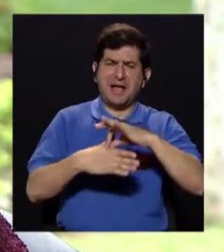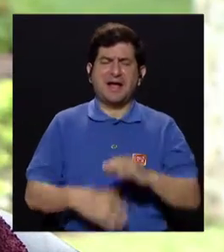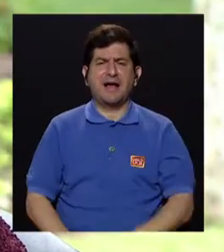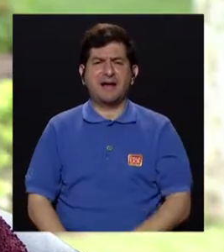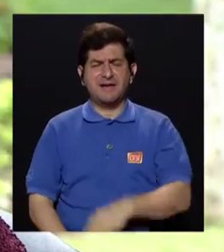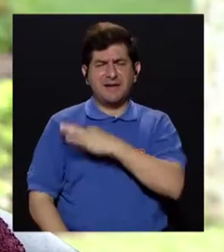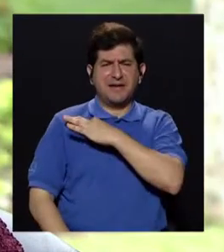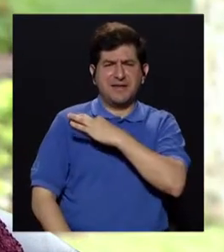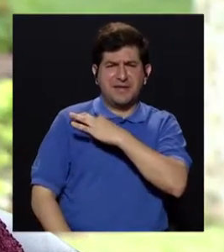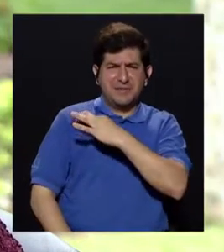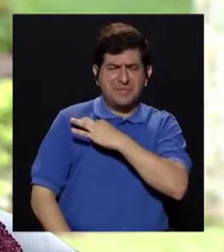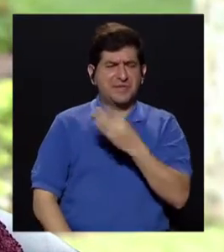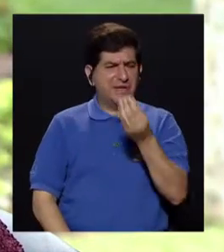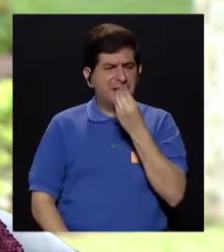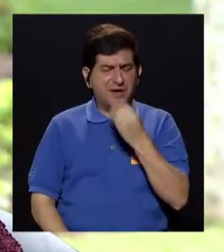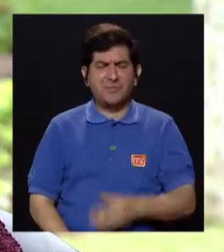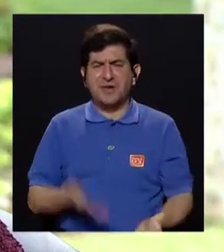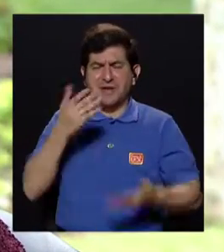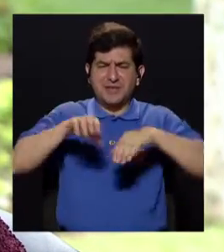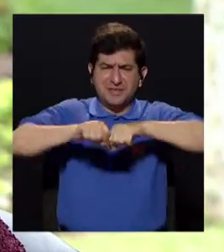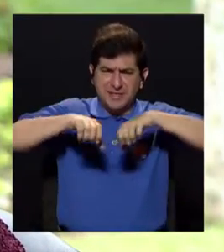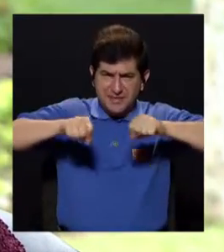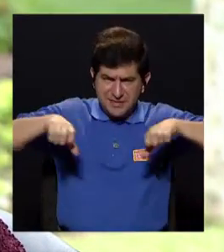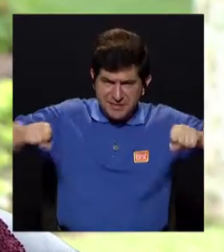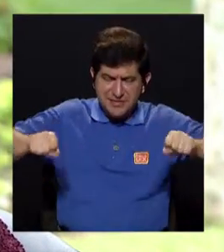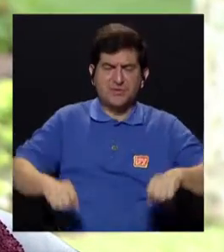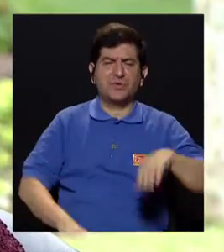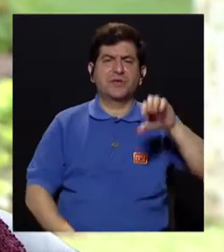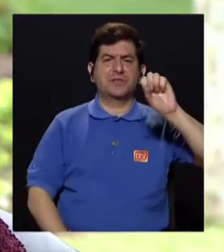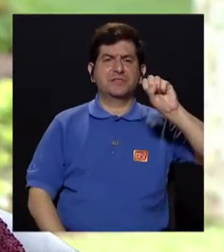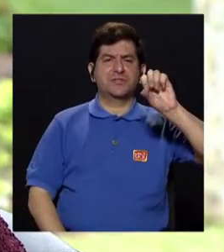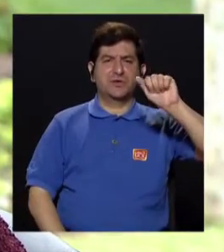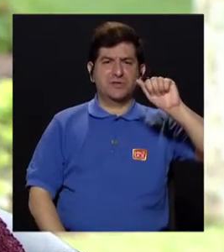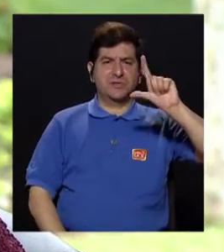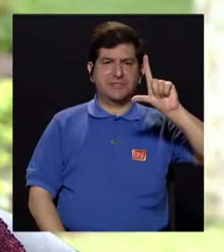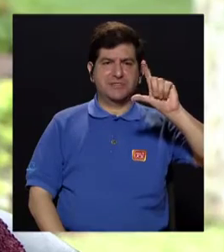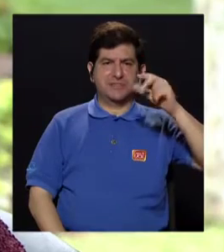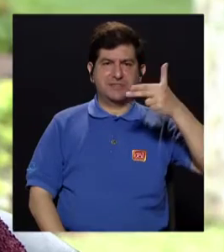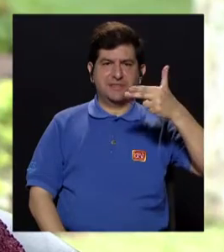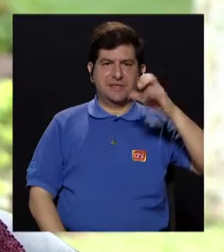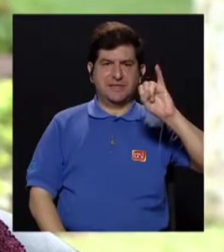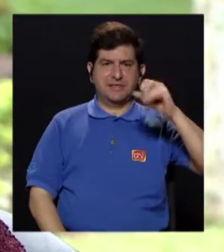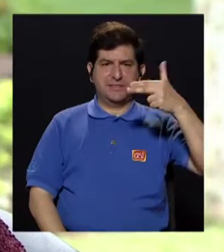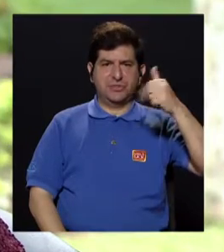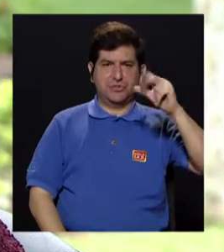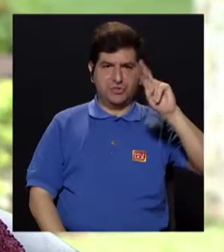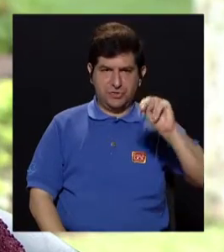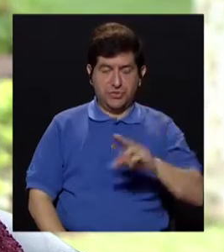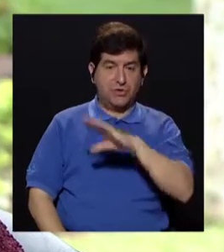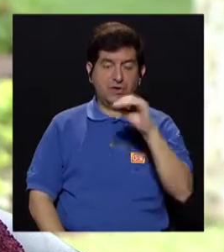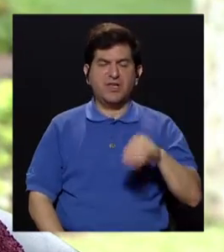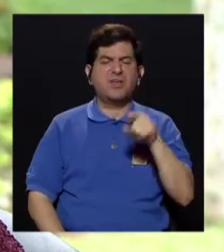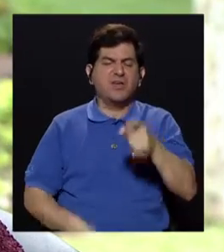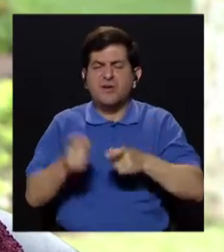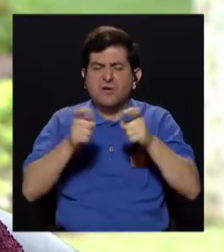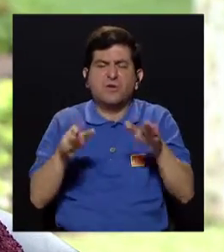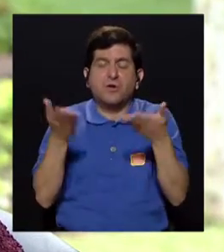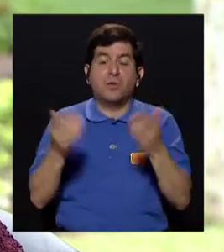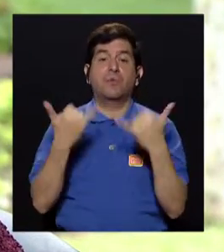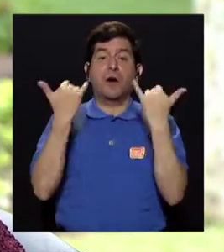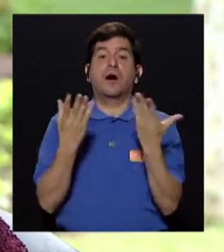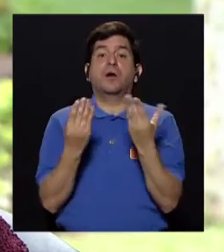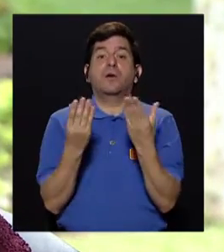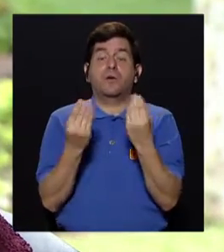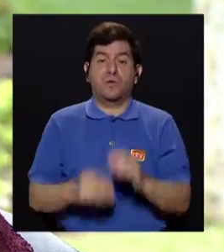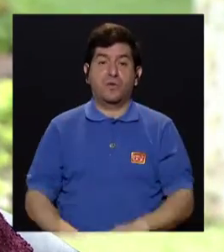a una parrillada, voy a comer carne, salchichón, chorizo, bueno, cómo va a ser esa manipulación de la carne y ahora también hay mucho temor en el